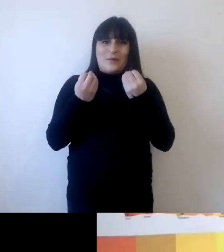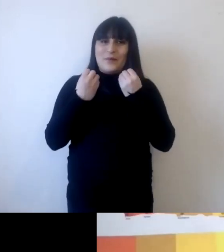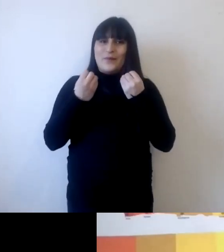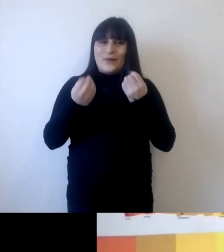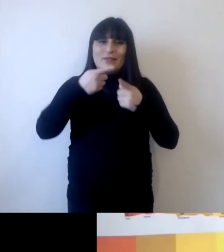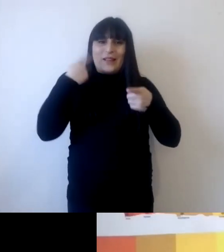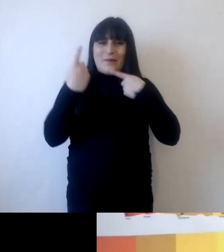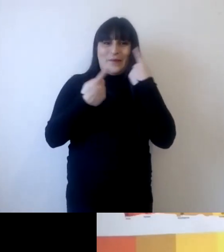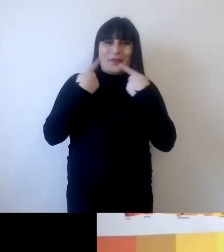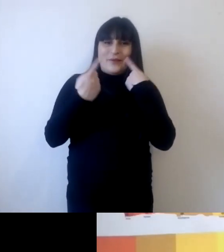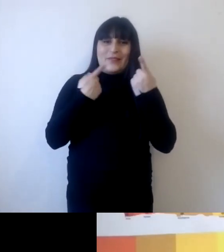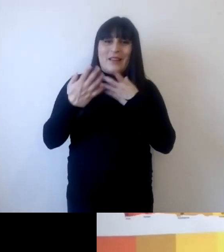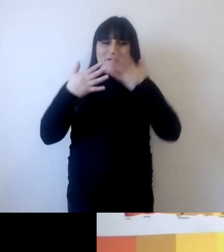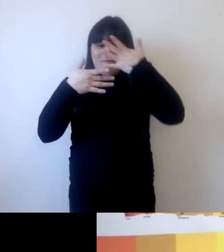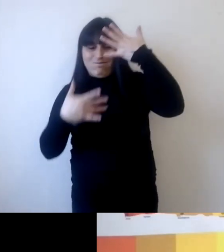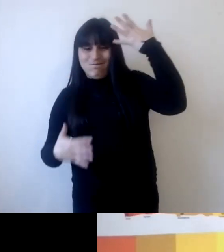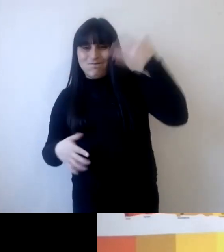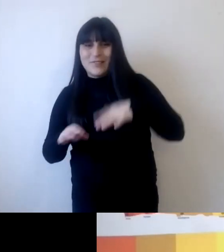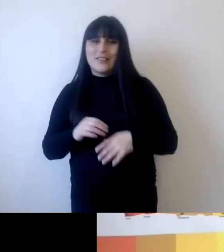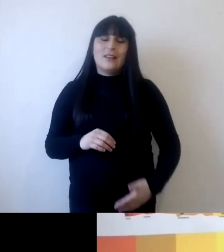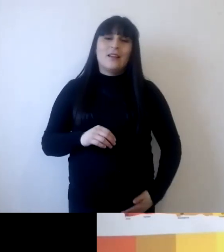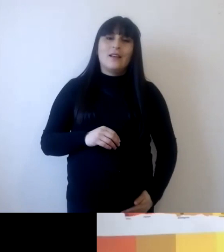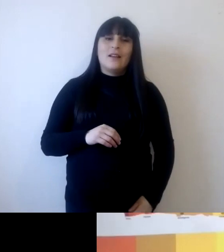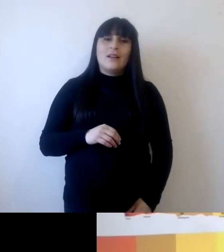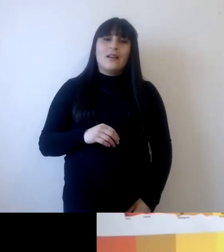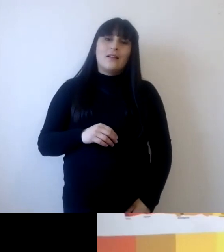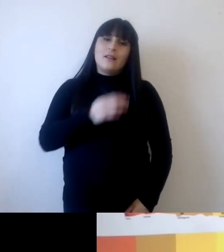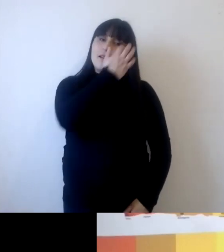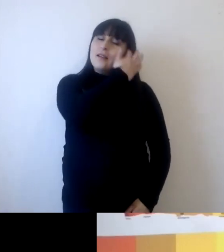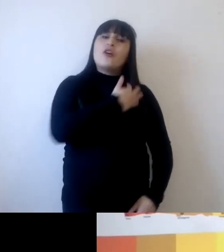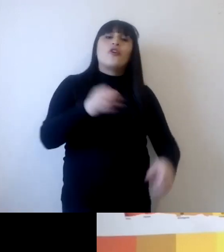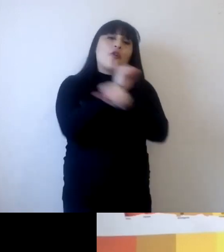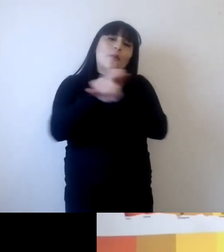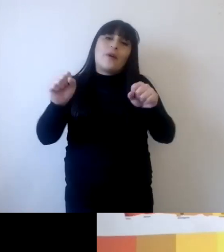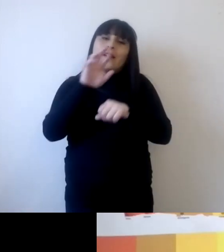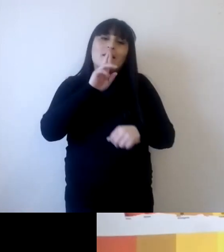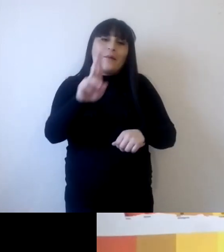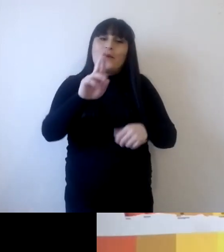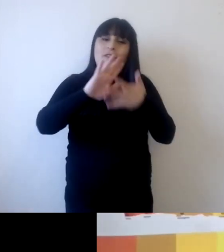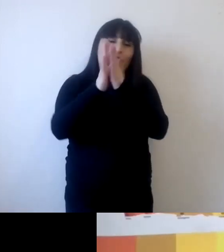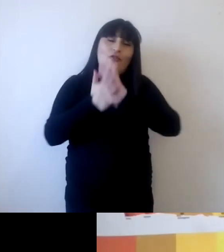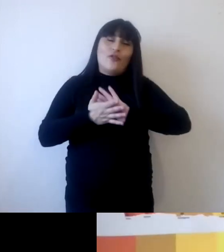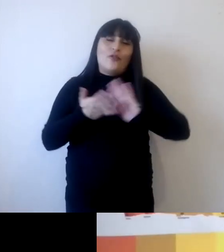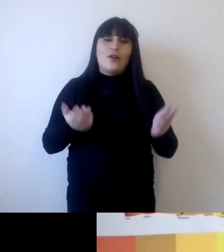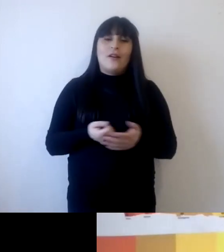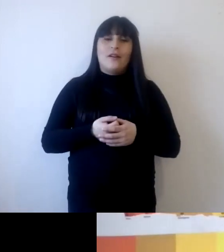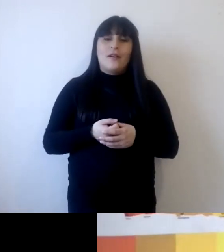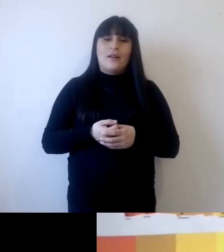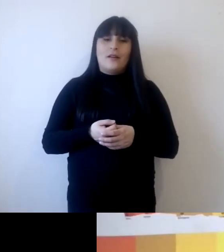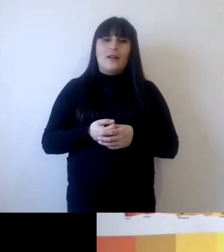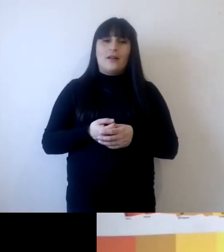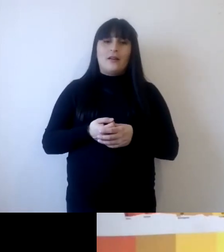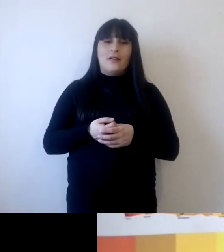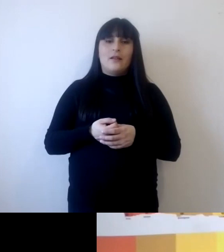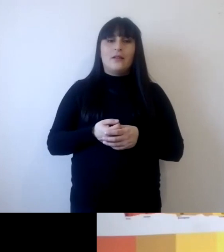preguntas o comentarios y me va a ser imposible responder a todos os recuerdo que tenéis siempre la posibilidad de